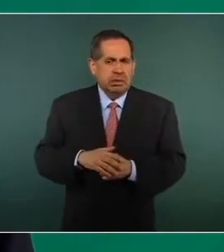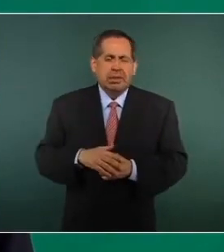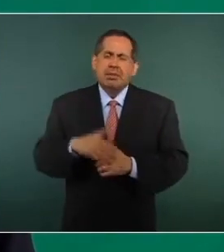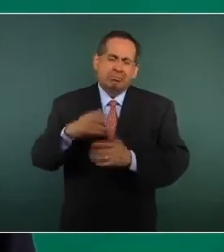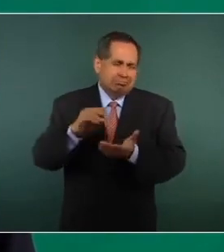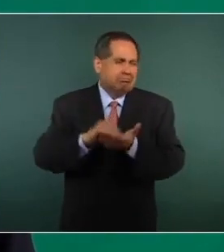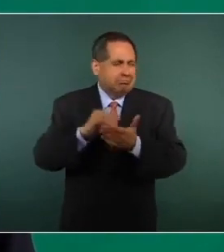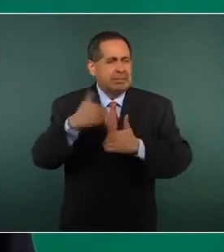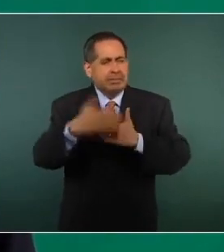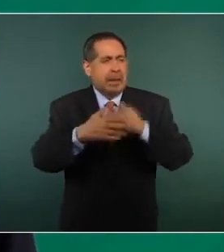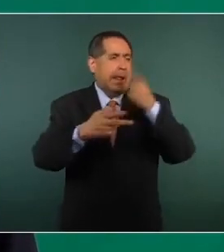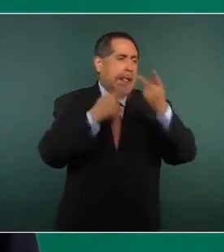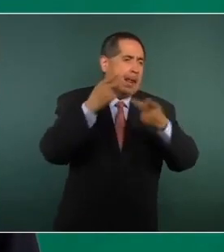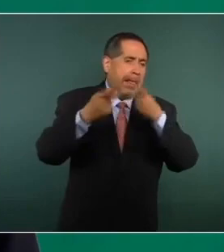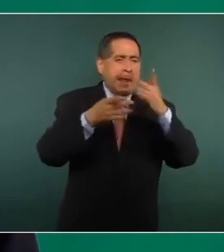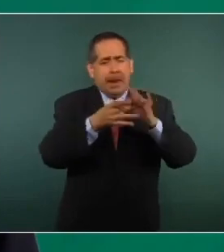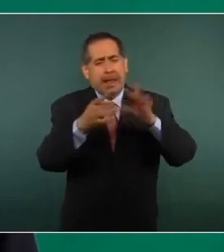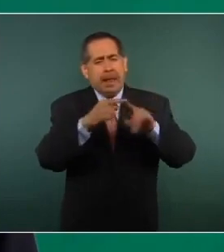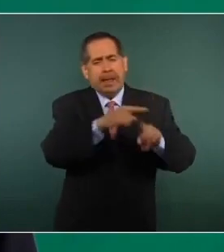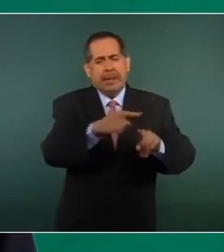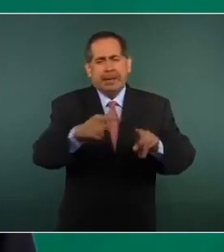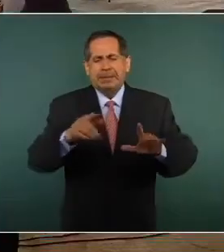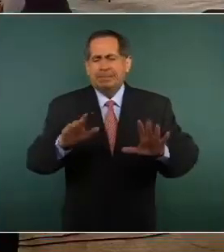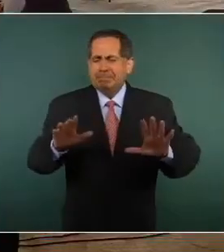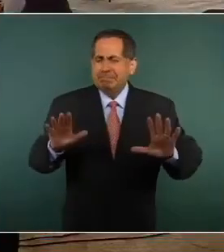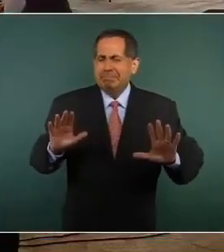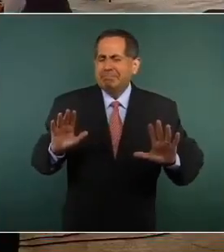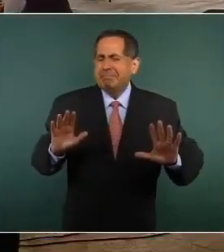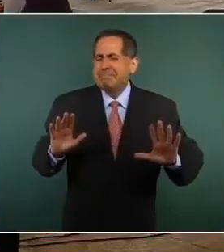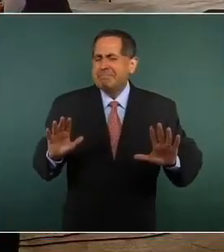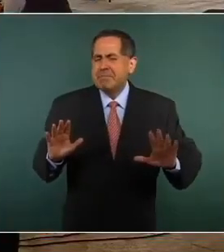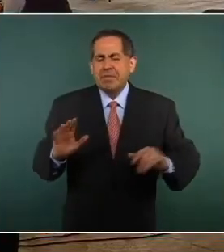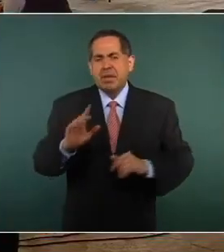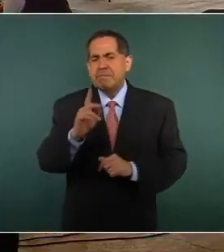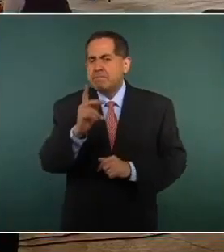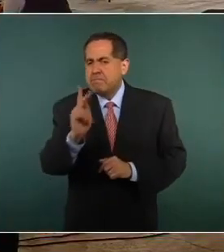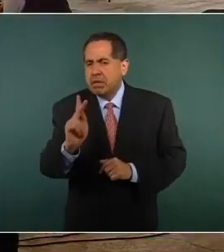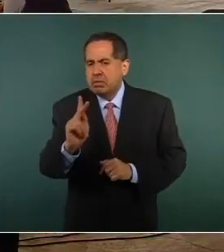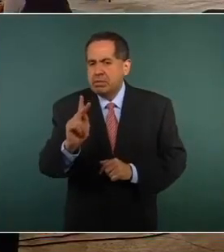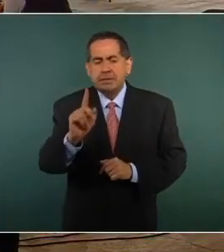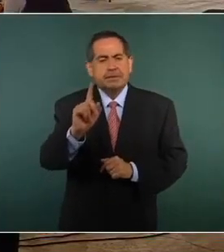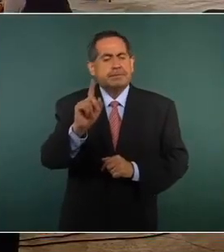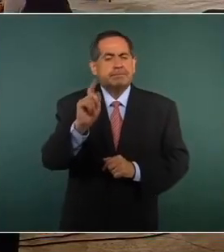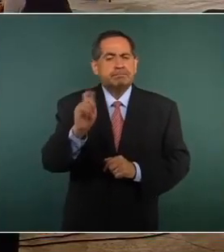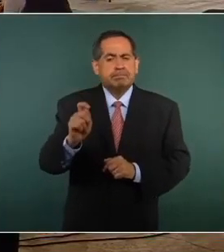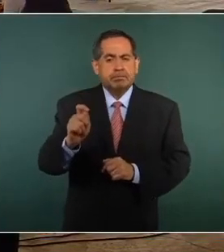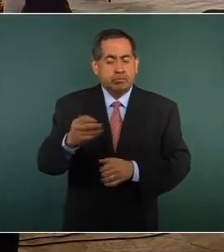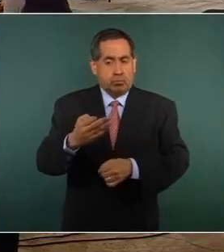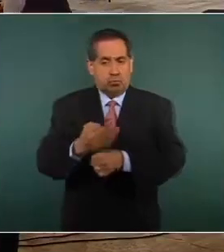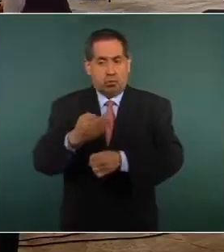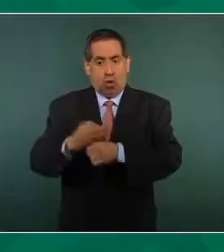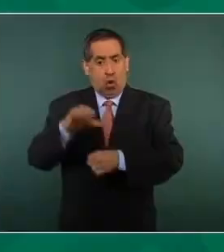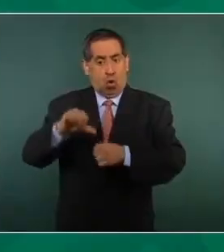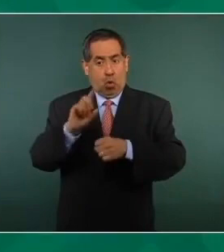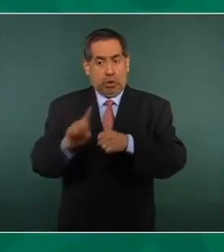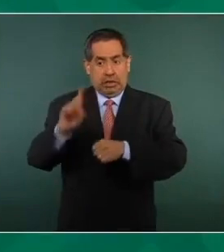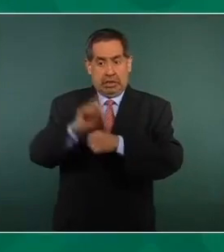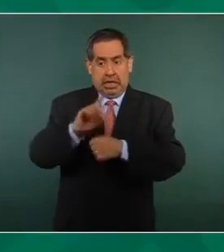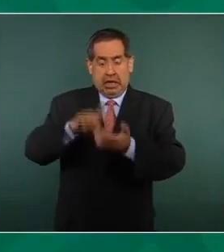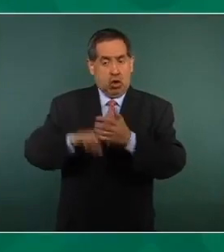hablando sobre el tema. Pero que en esta ocasión